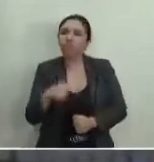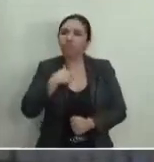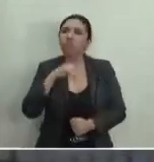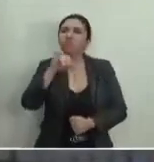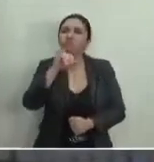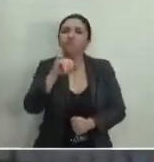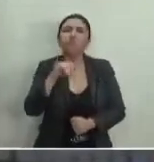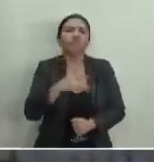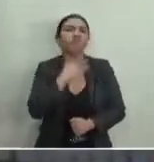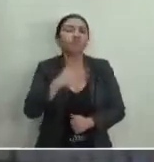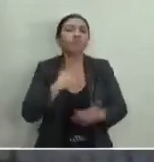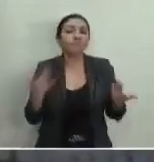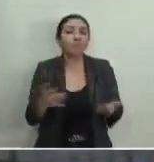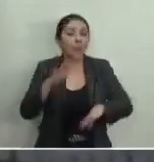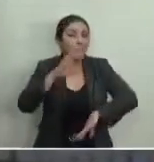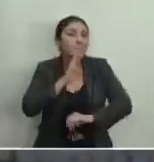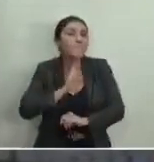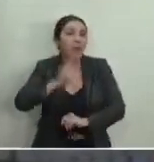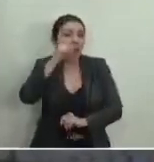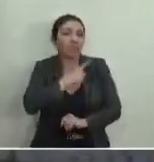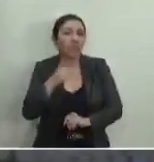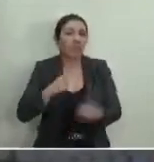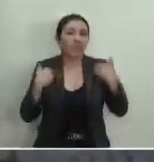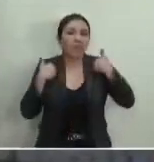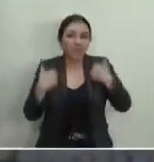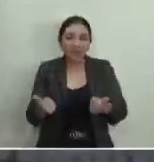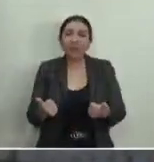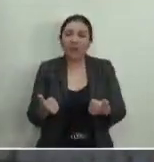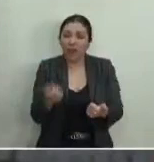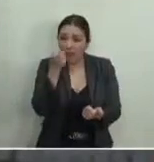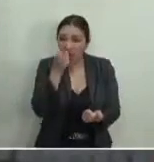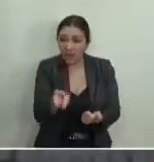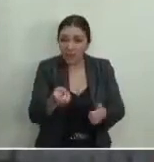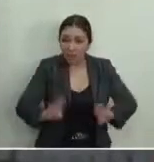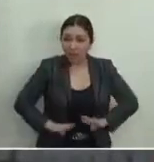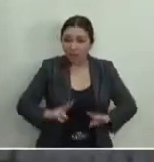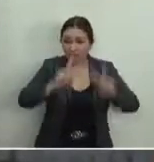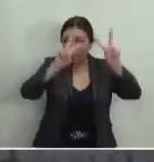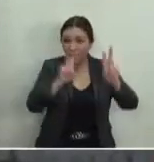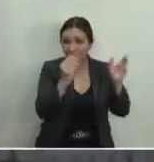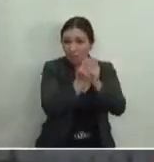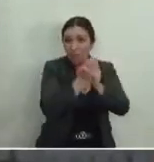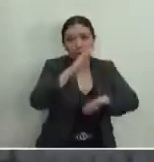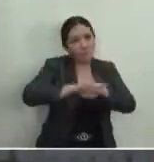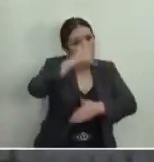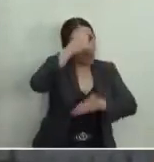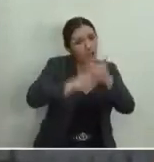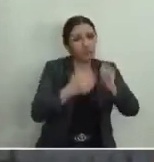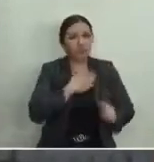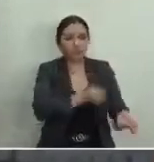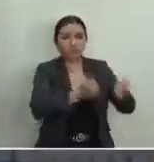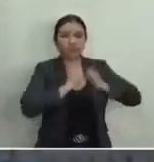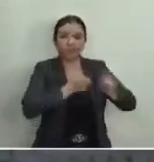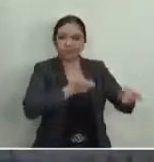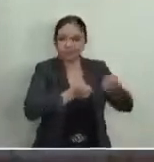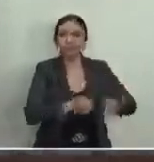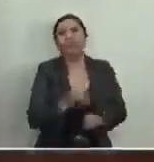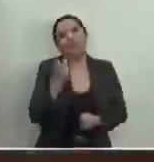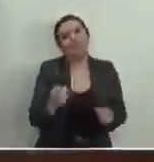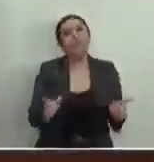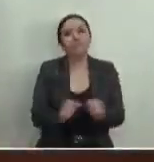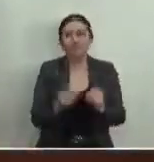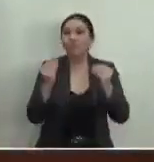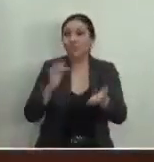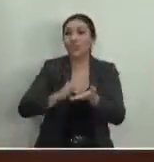considero que lo idóneo es asumir excepcionalmente este asunto con plenitud de jurisdicción. Es cuanto. Muchas gracias.